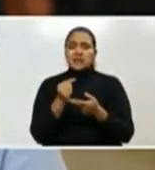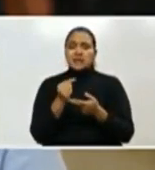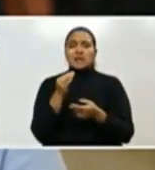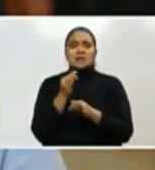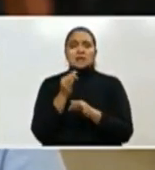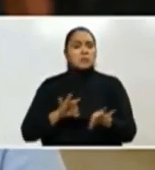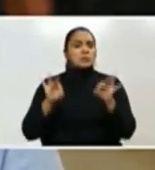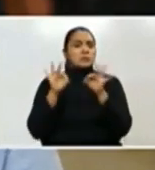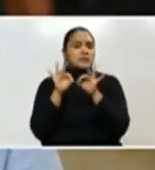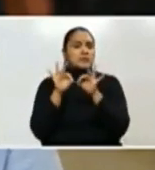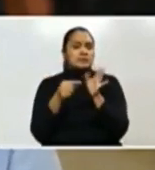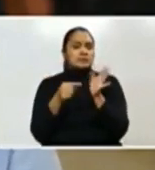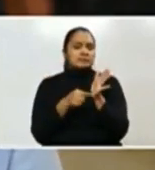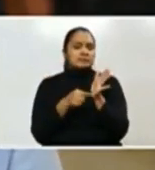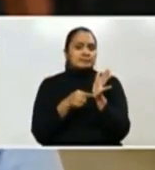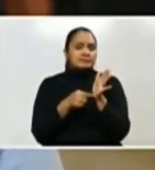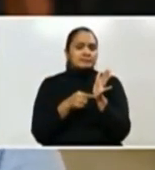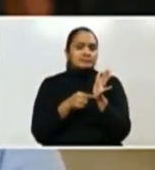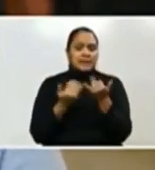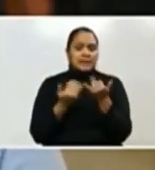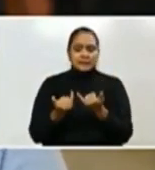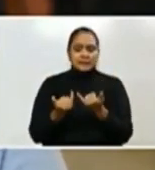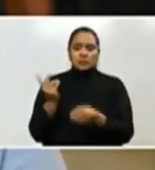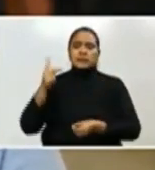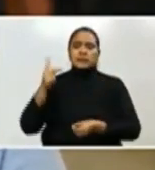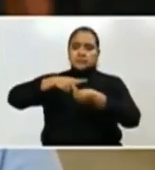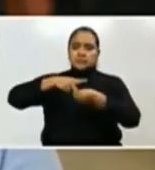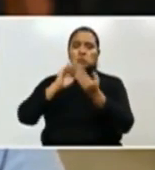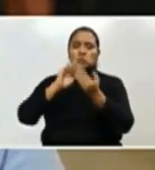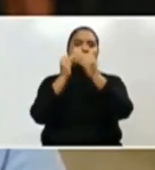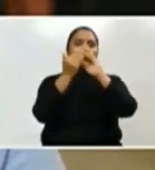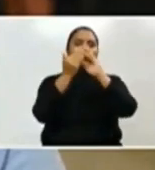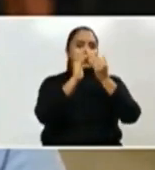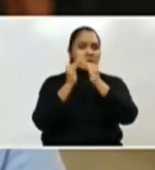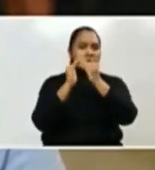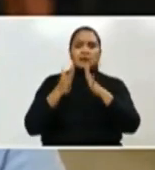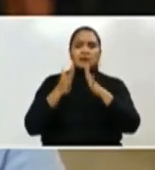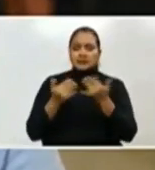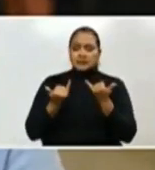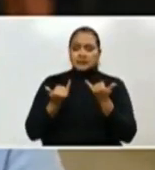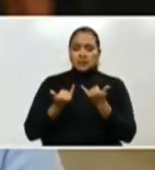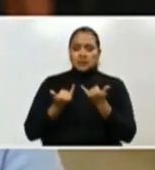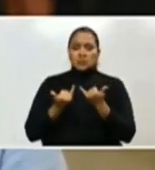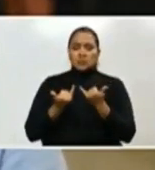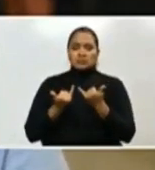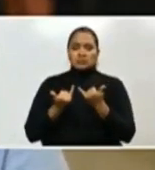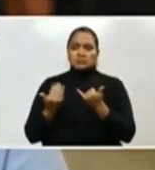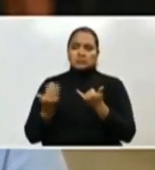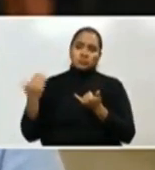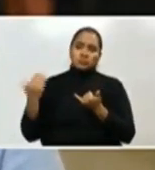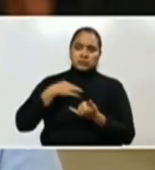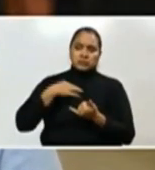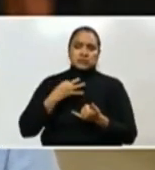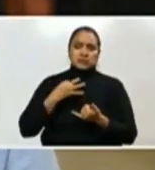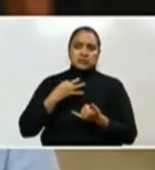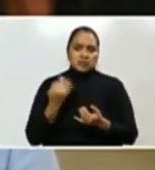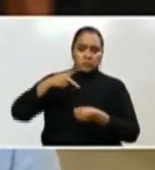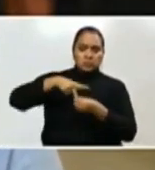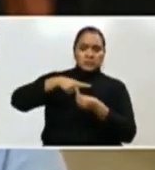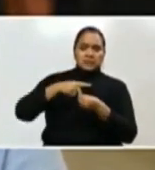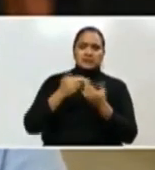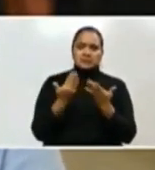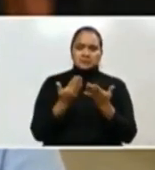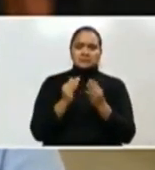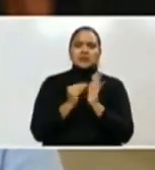hecho de que este espacio de participación ciudadana que se nos ha venido dando en el ámbito nacional